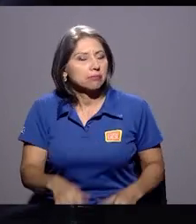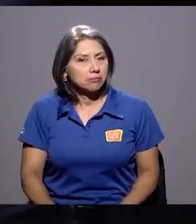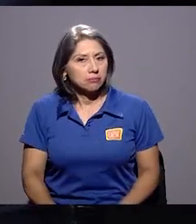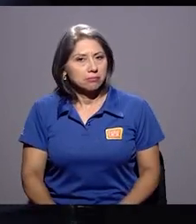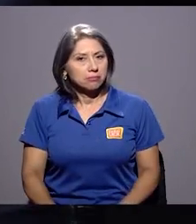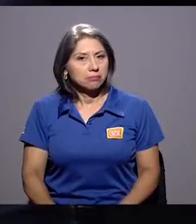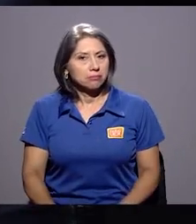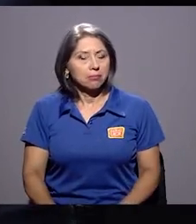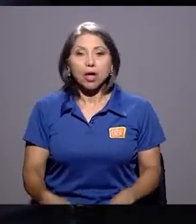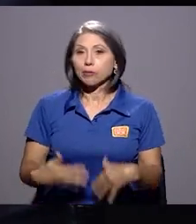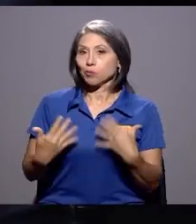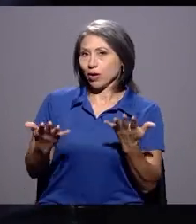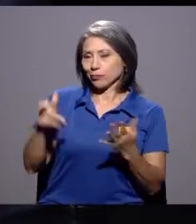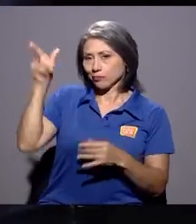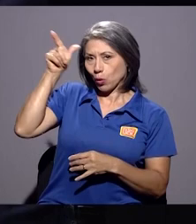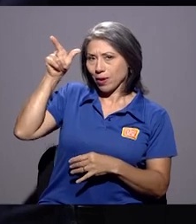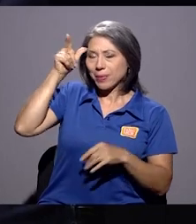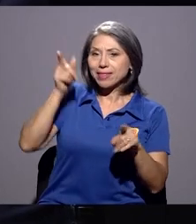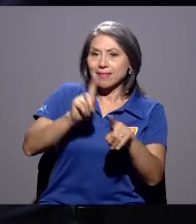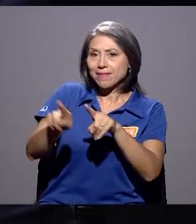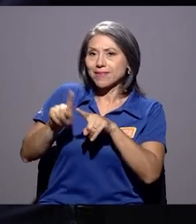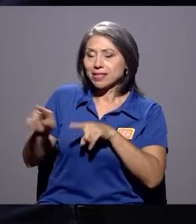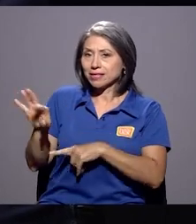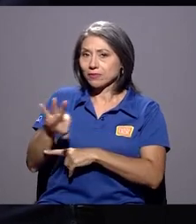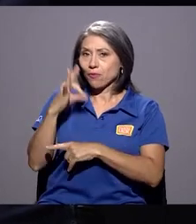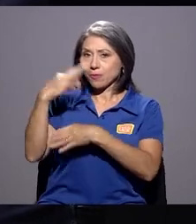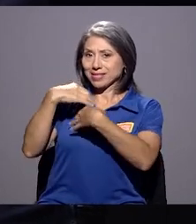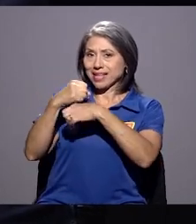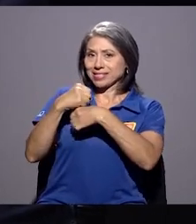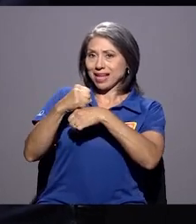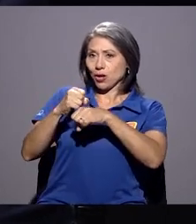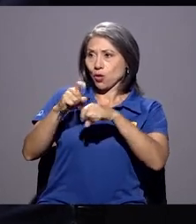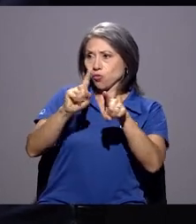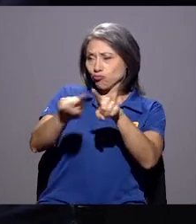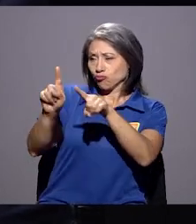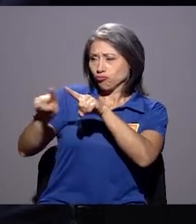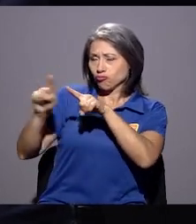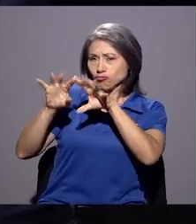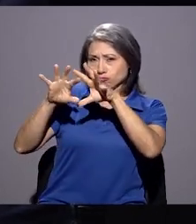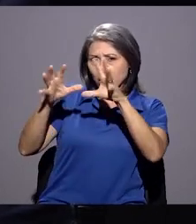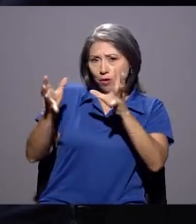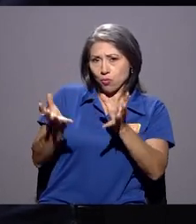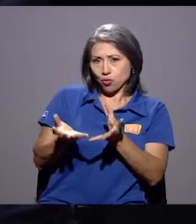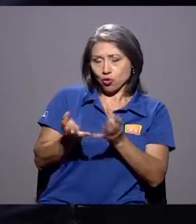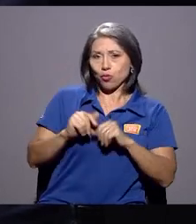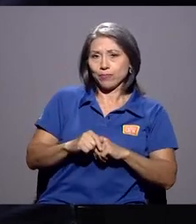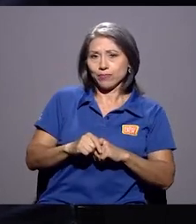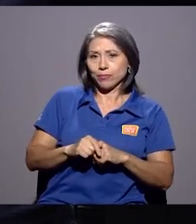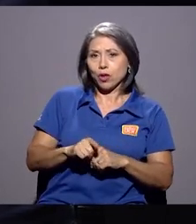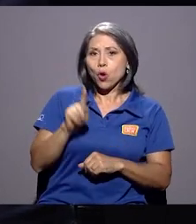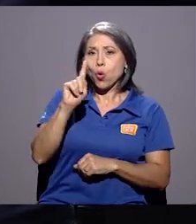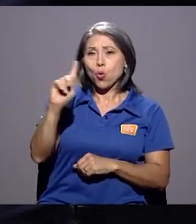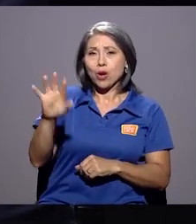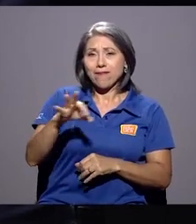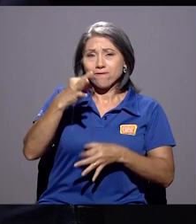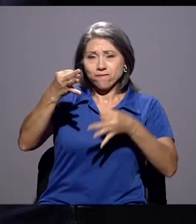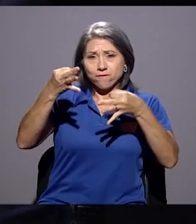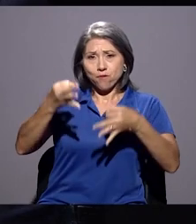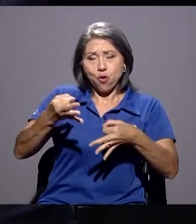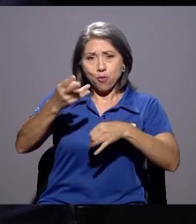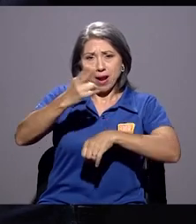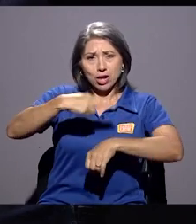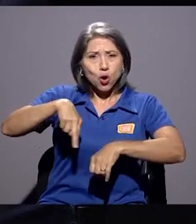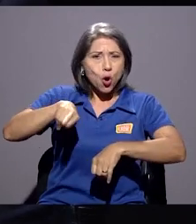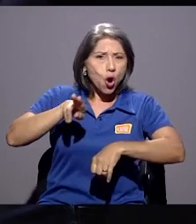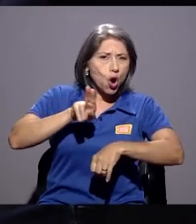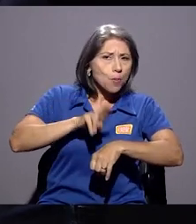eso. Bueno, obviamente hay diferentes formas de hacerlo en el mundo. Sabría una forma normal y creo